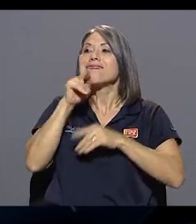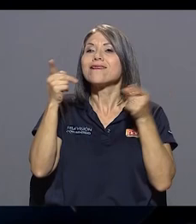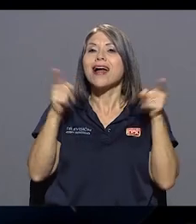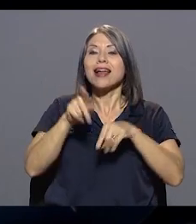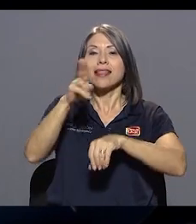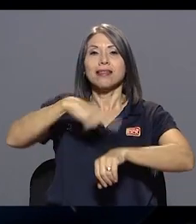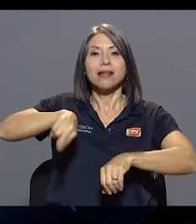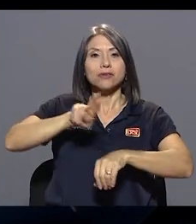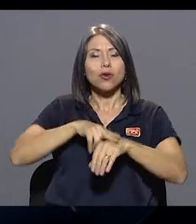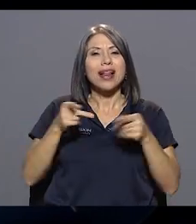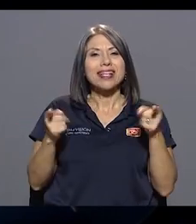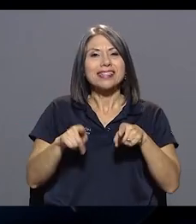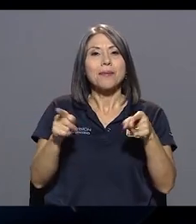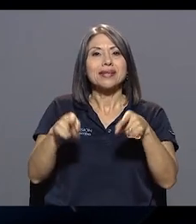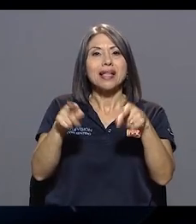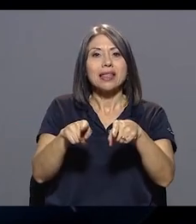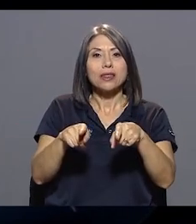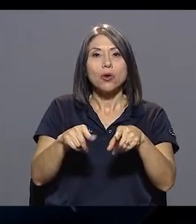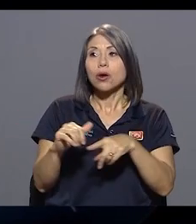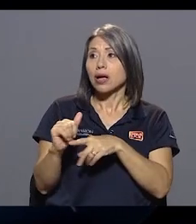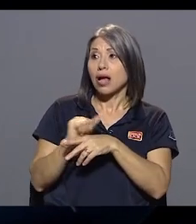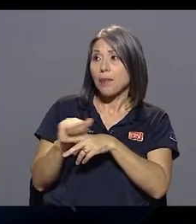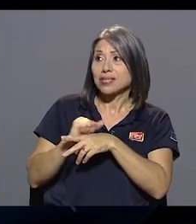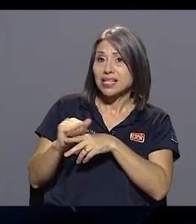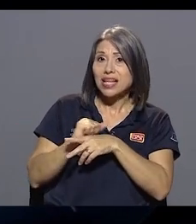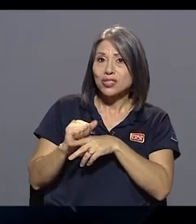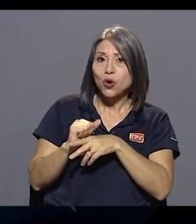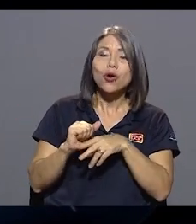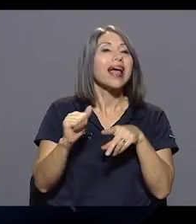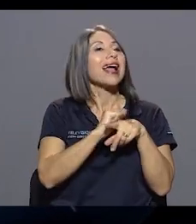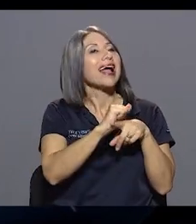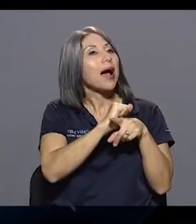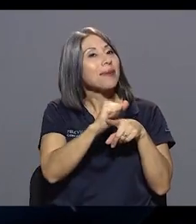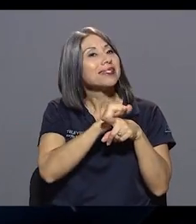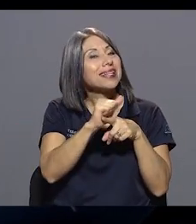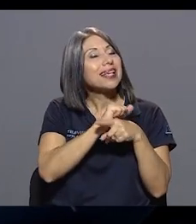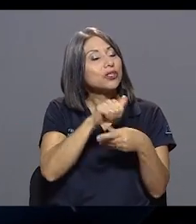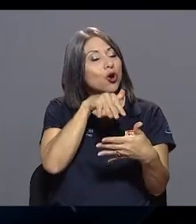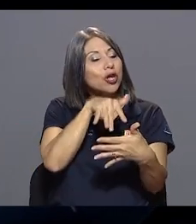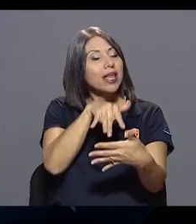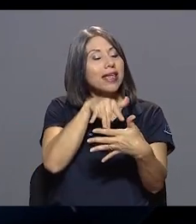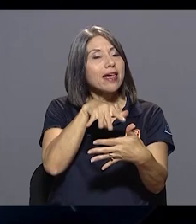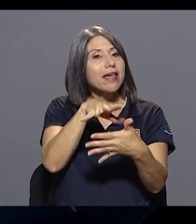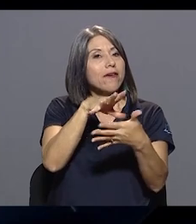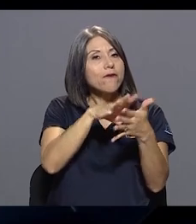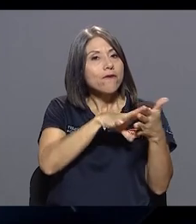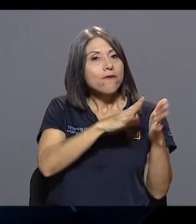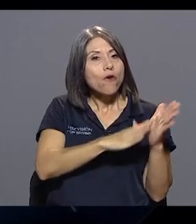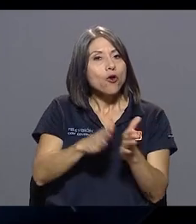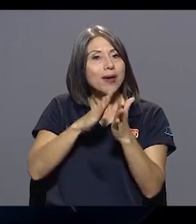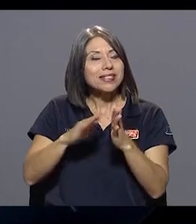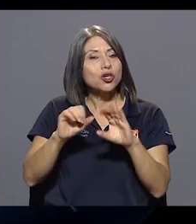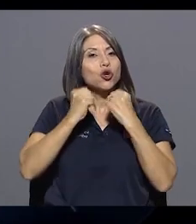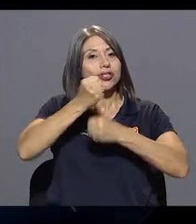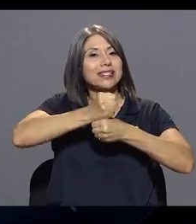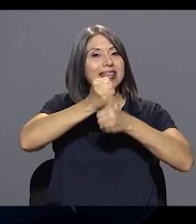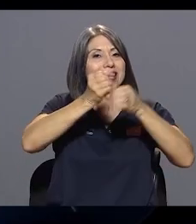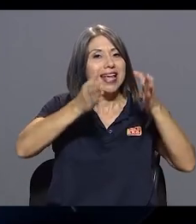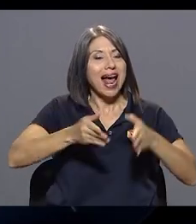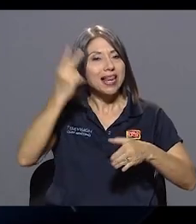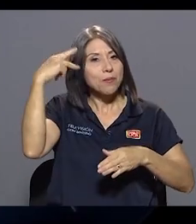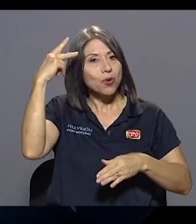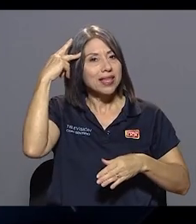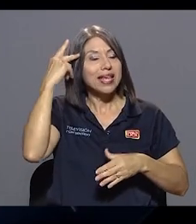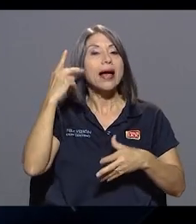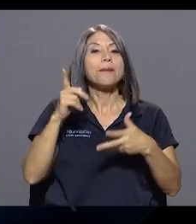lo que está pasando. Capacitación. Capacitación y formación, formación sindical y política. También nos interesa